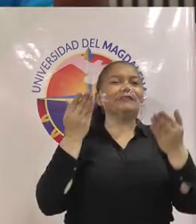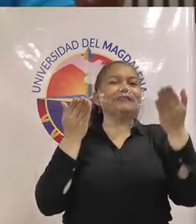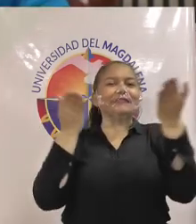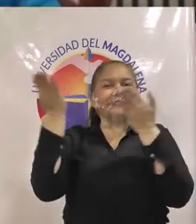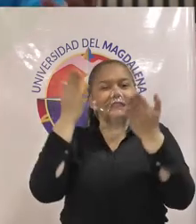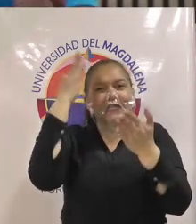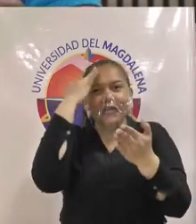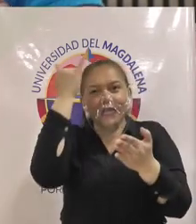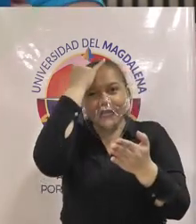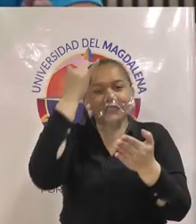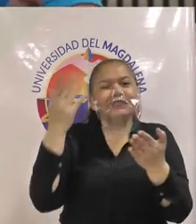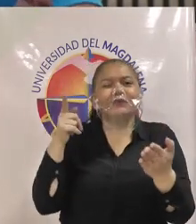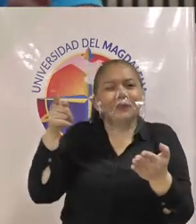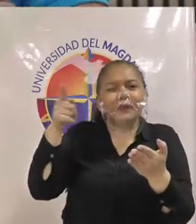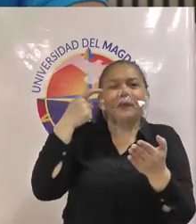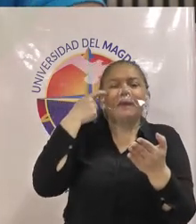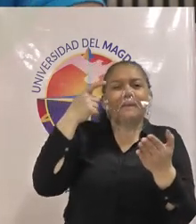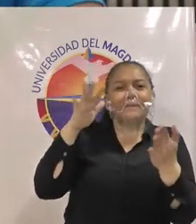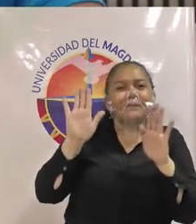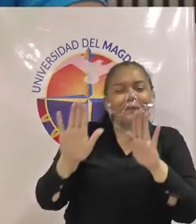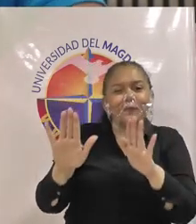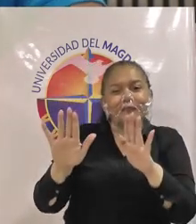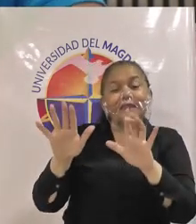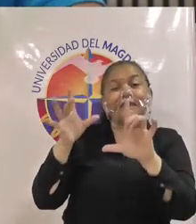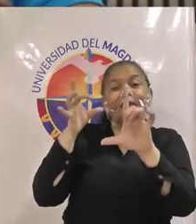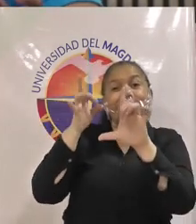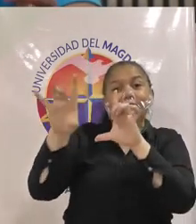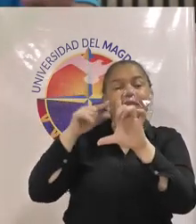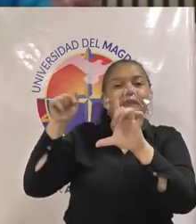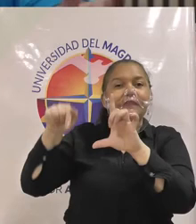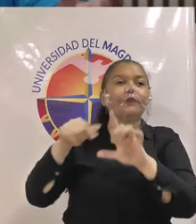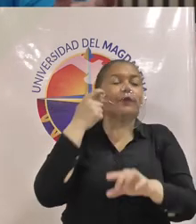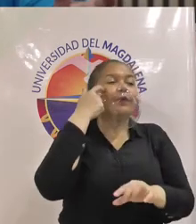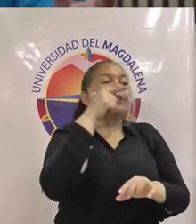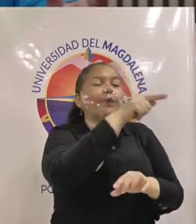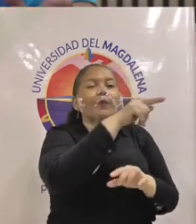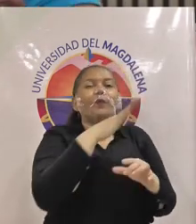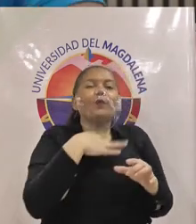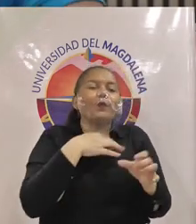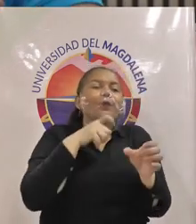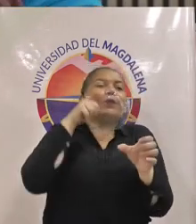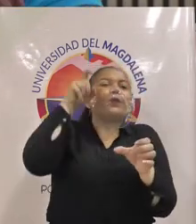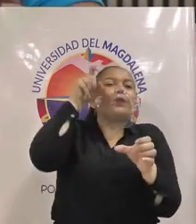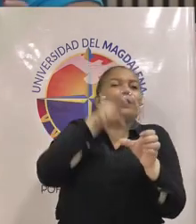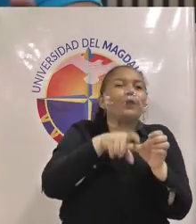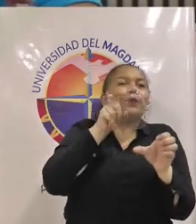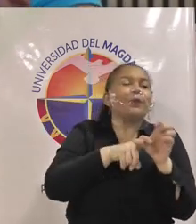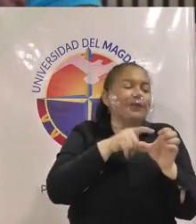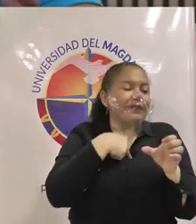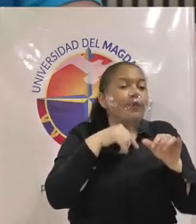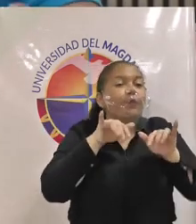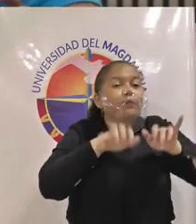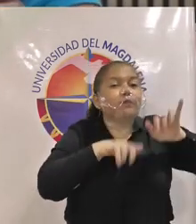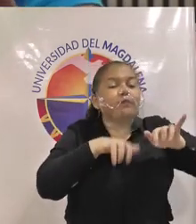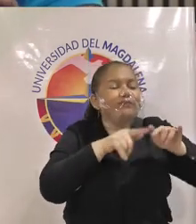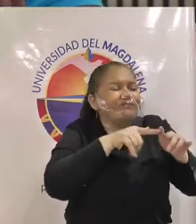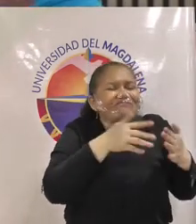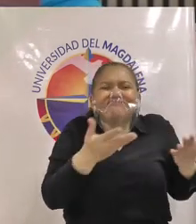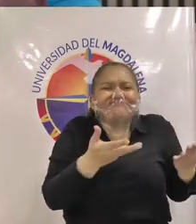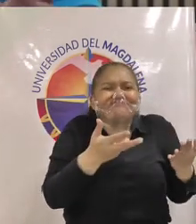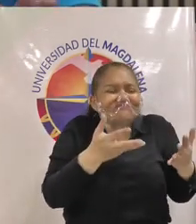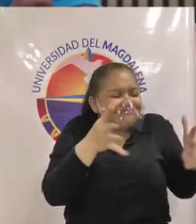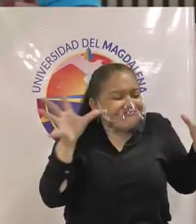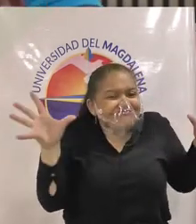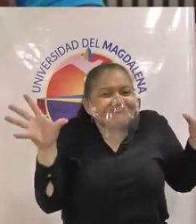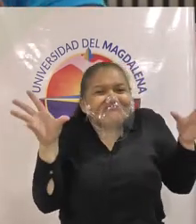académicos pasar de un módulo de estudiante que está en admisiones y registro académico a tener un módulo integral en donde en este